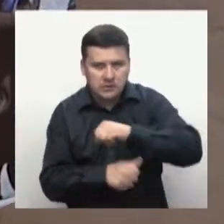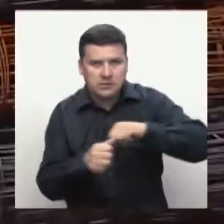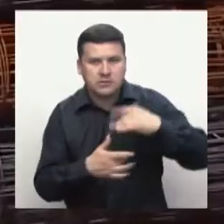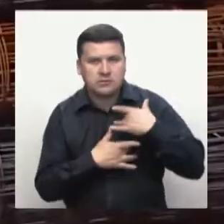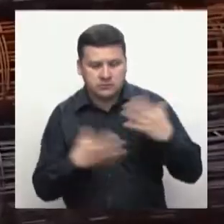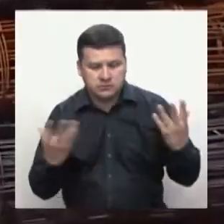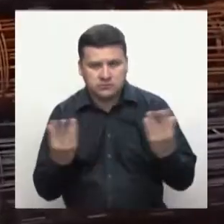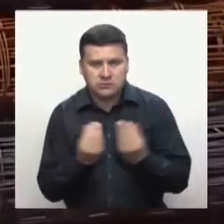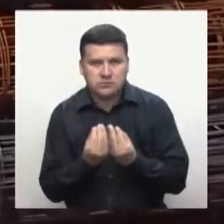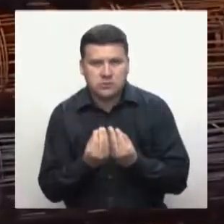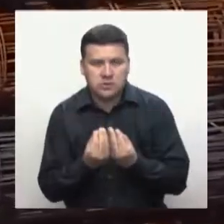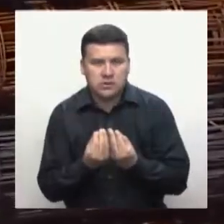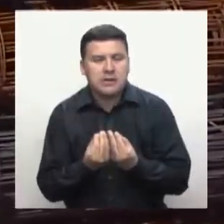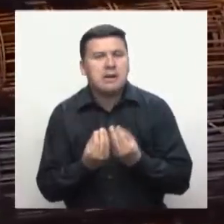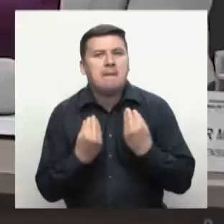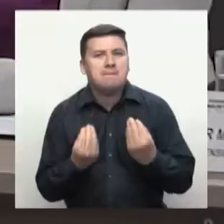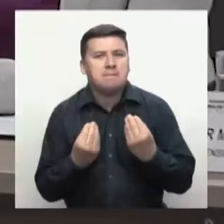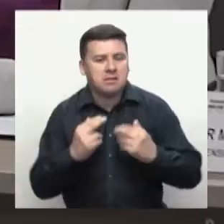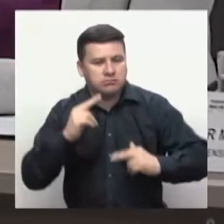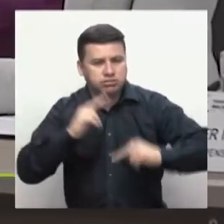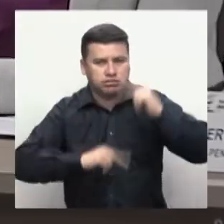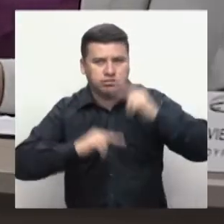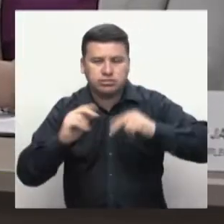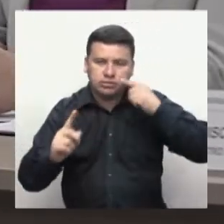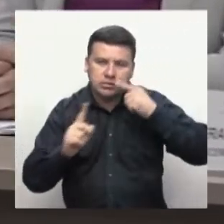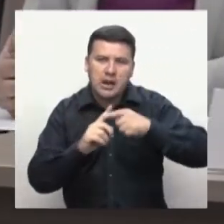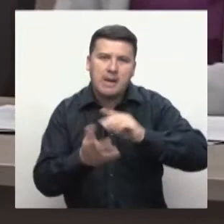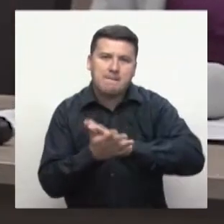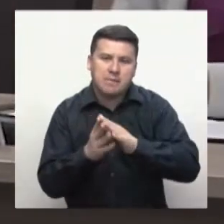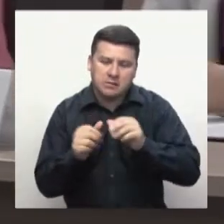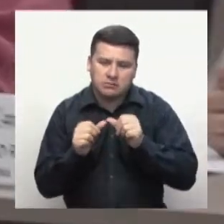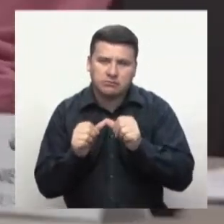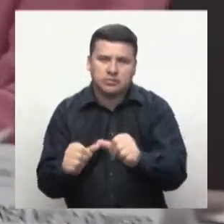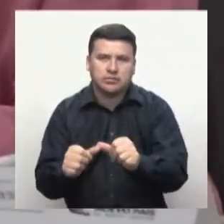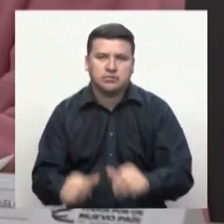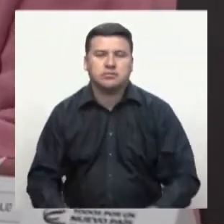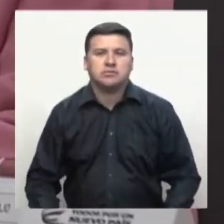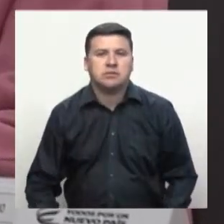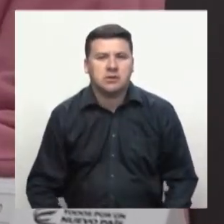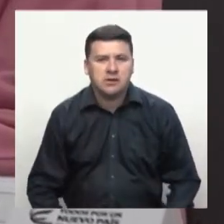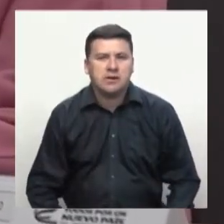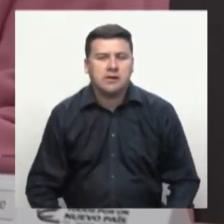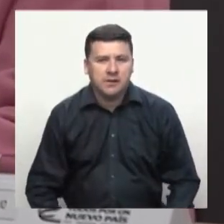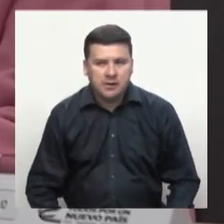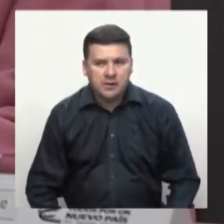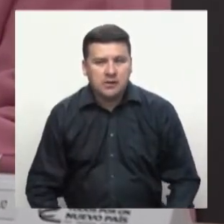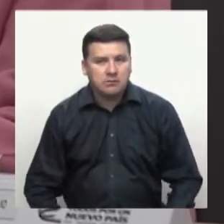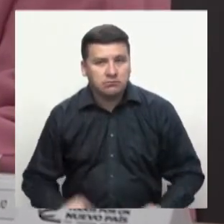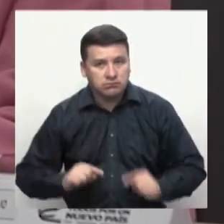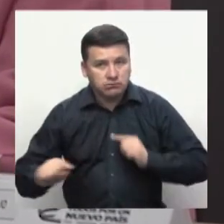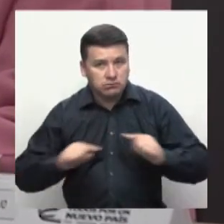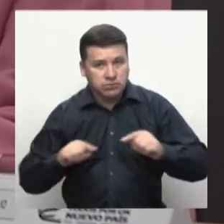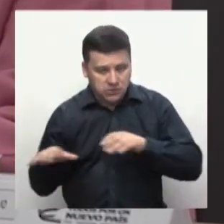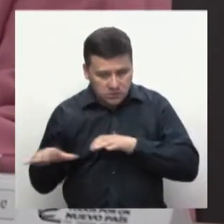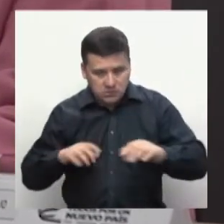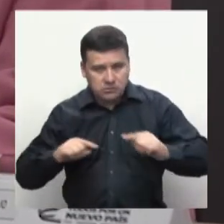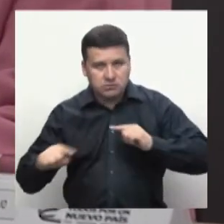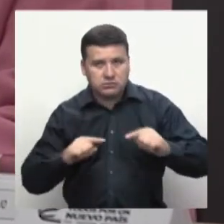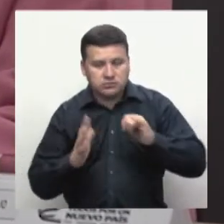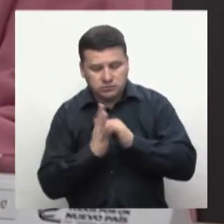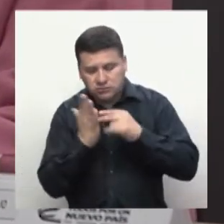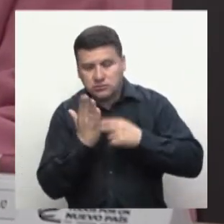Tenemos que coordinar acciones, proyectar actividades para el cumplimiento de los acuerdos de paz